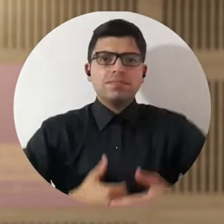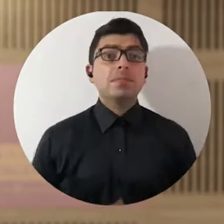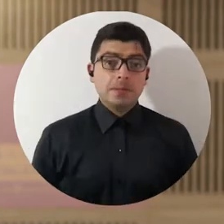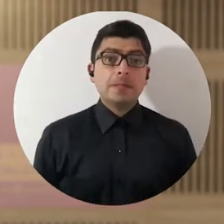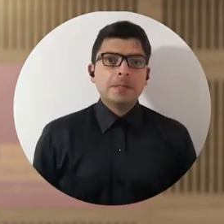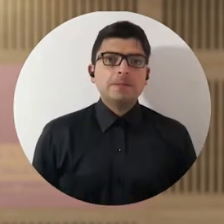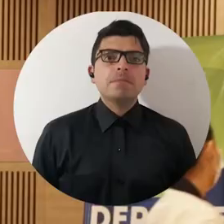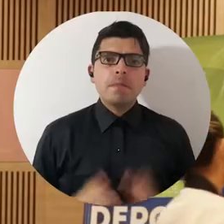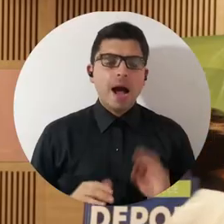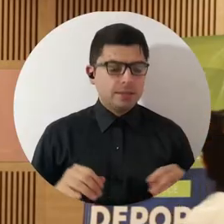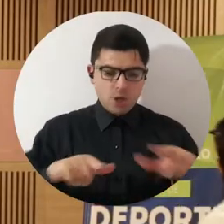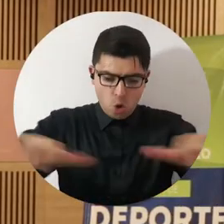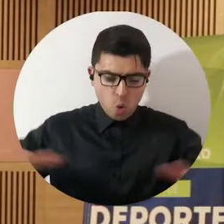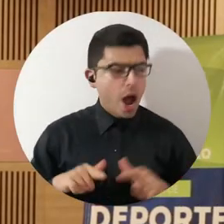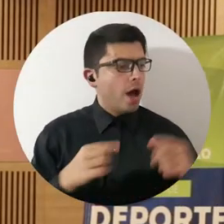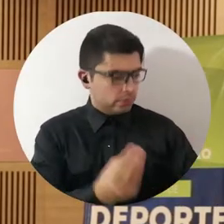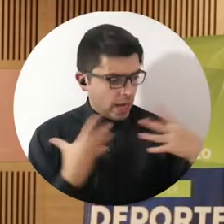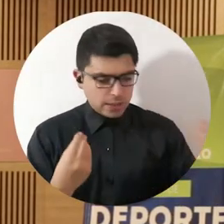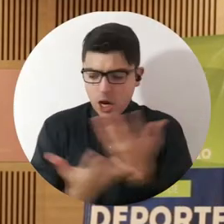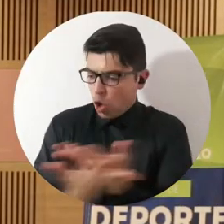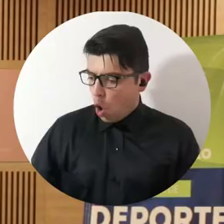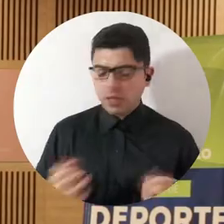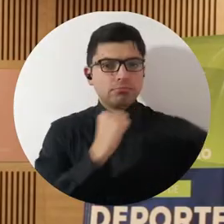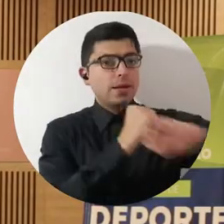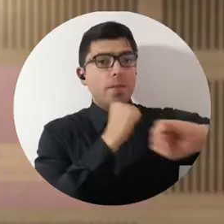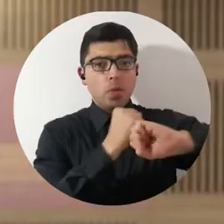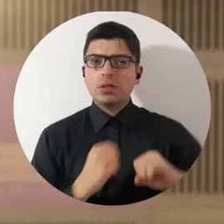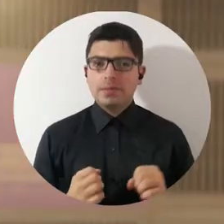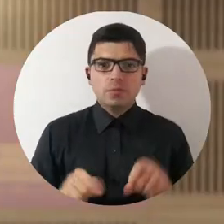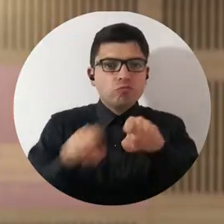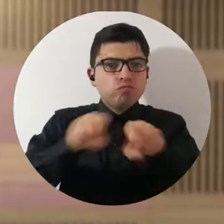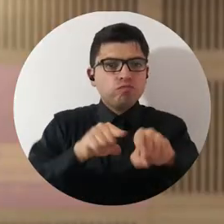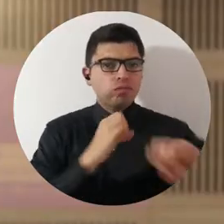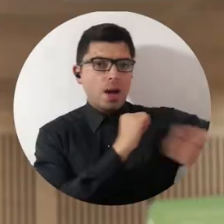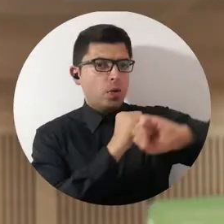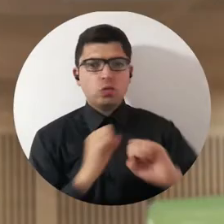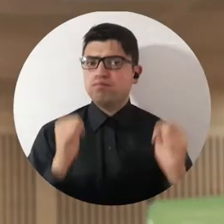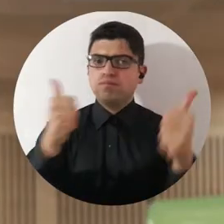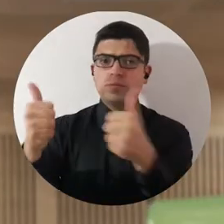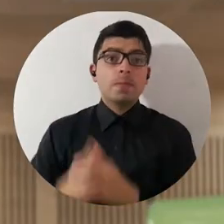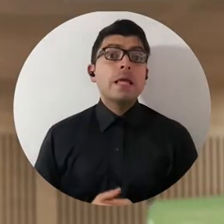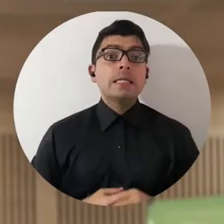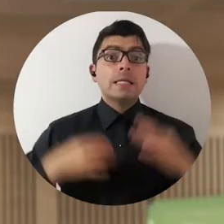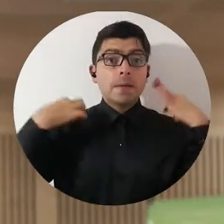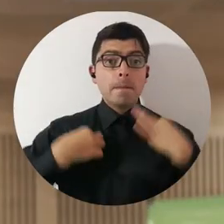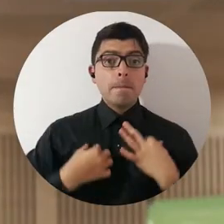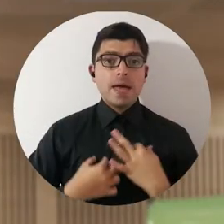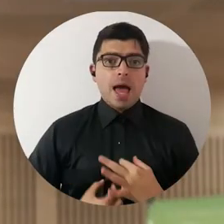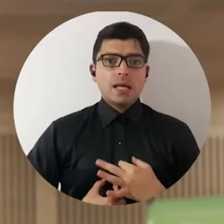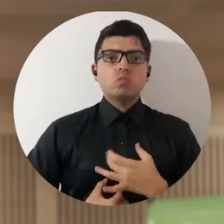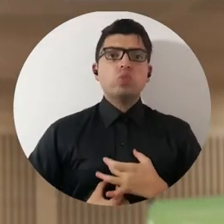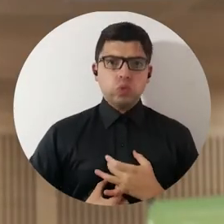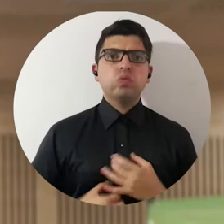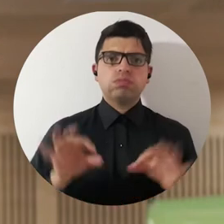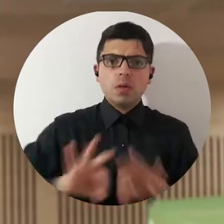nada más con la locación y con los apoyos que han dado, para toda la competencia ha sido buenísimo. Las medallas son muy importantes para